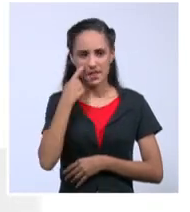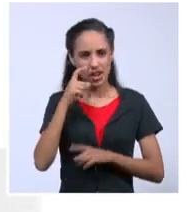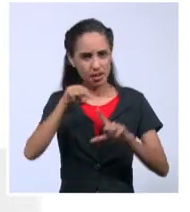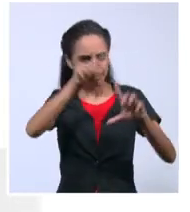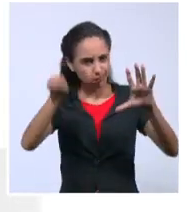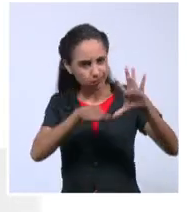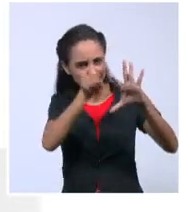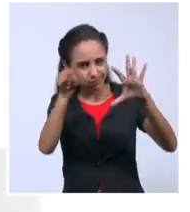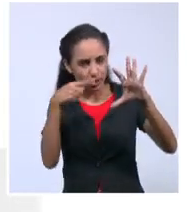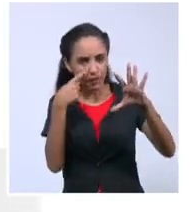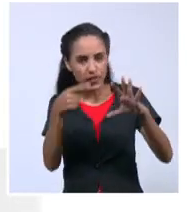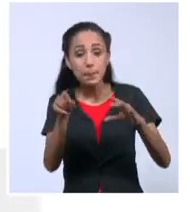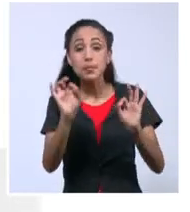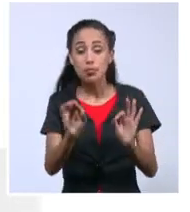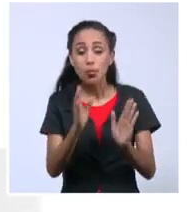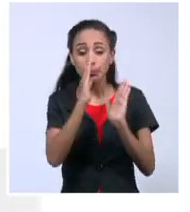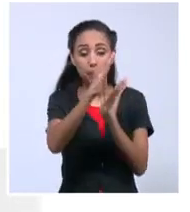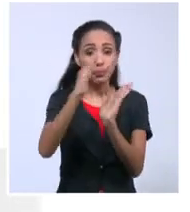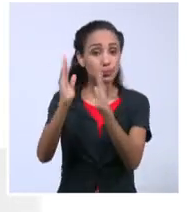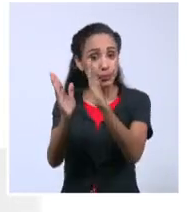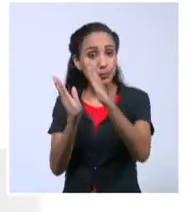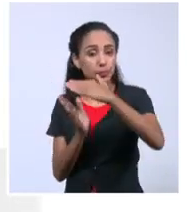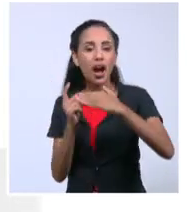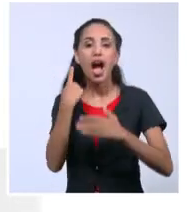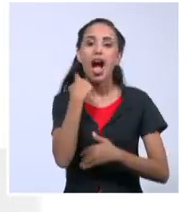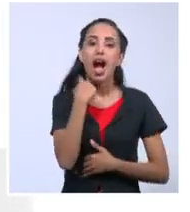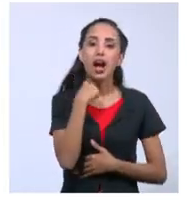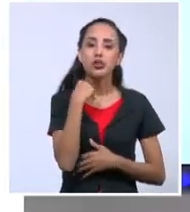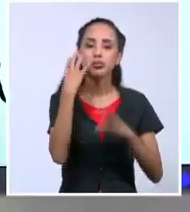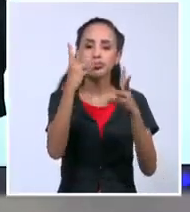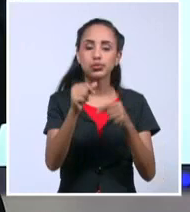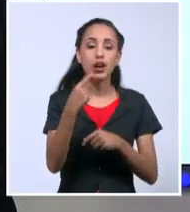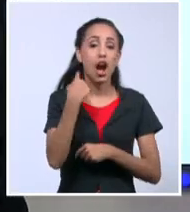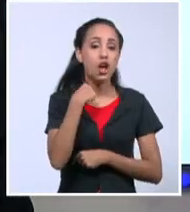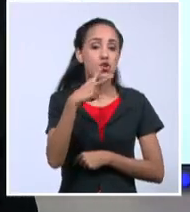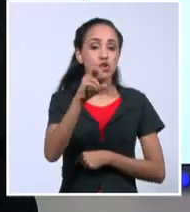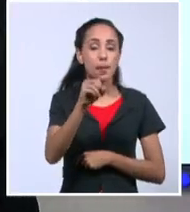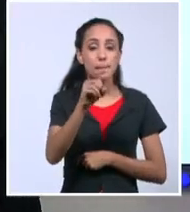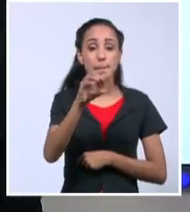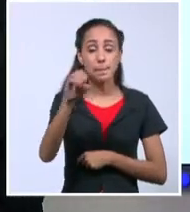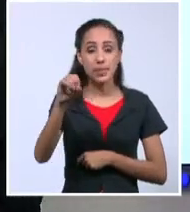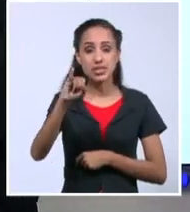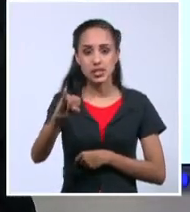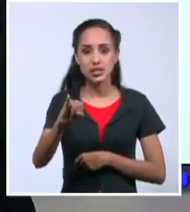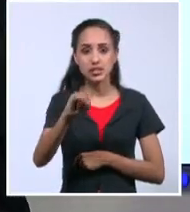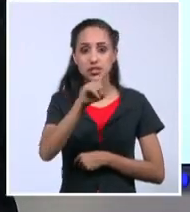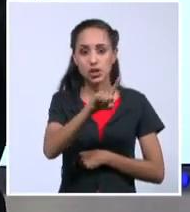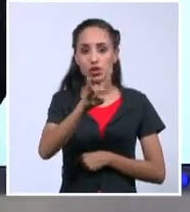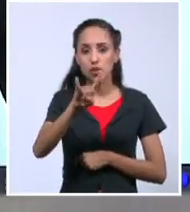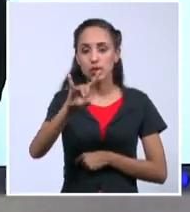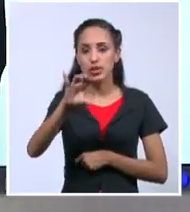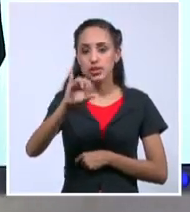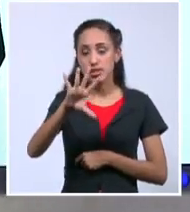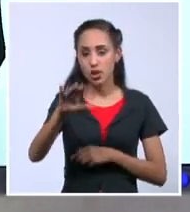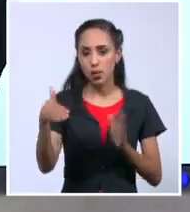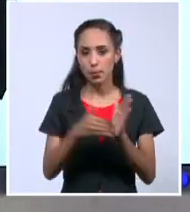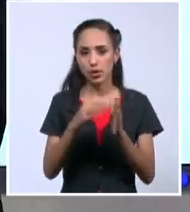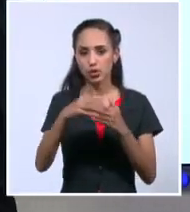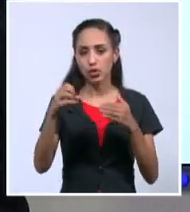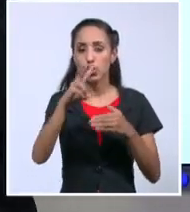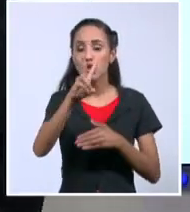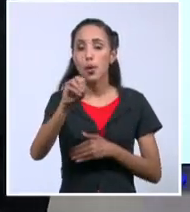por años las cifras. 2.006, 195.000 dólares. 2.007,